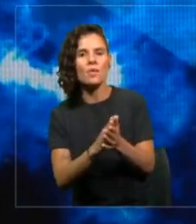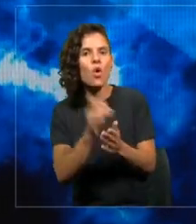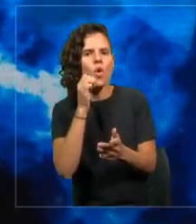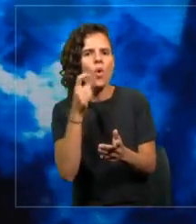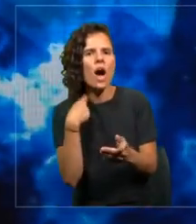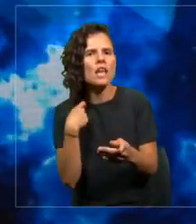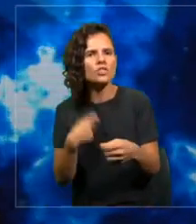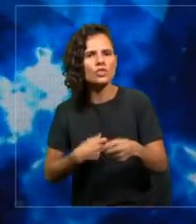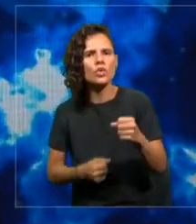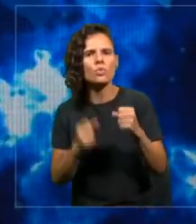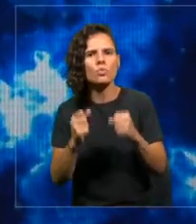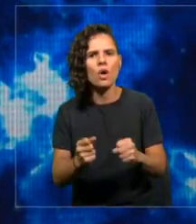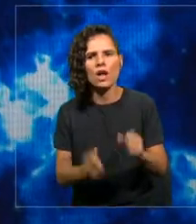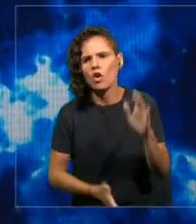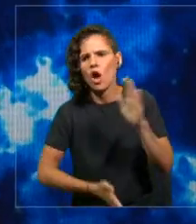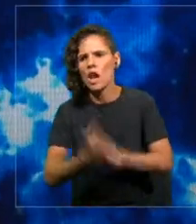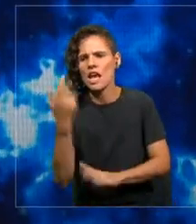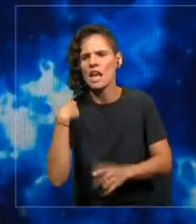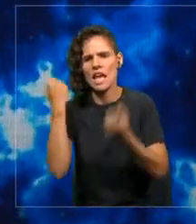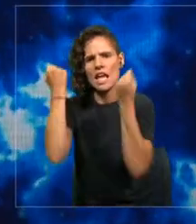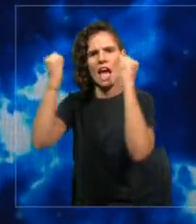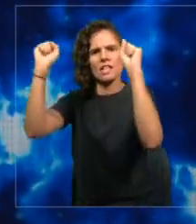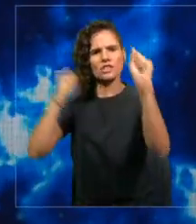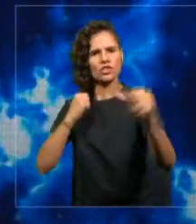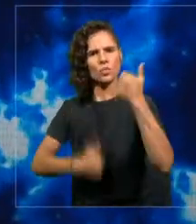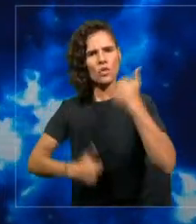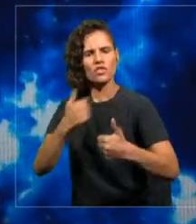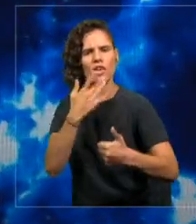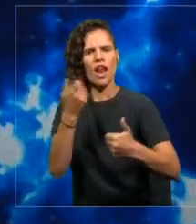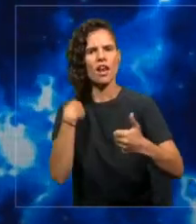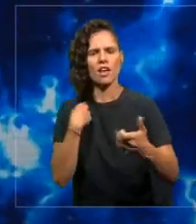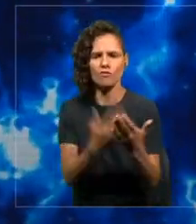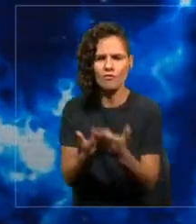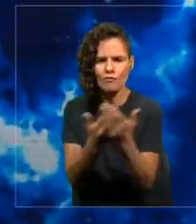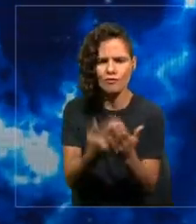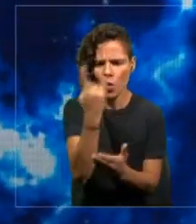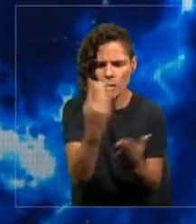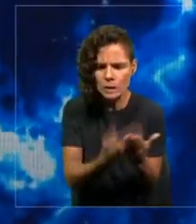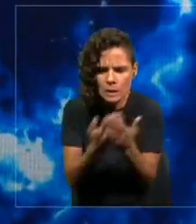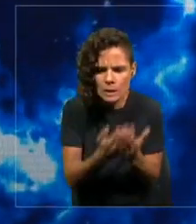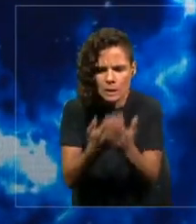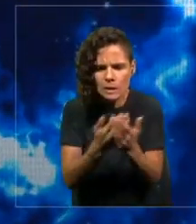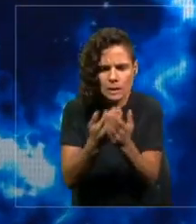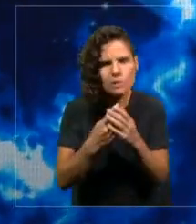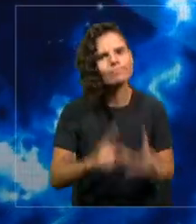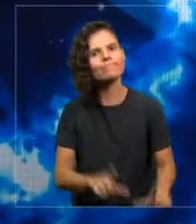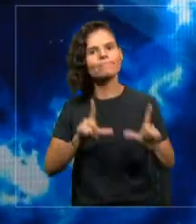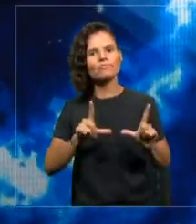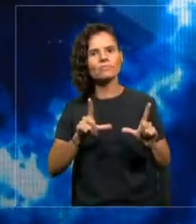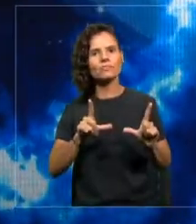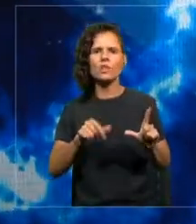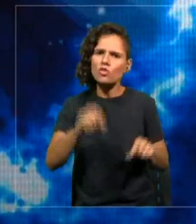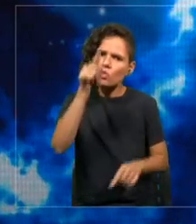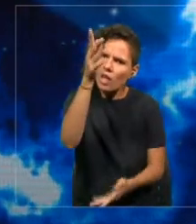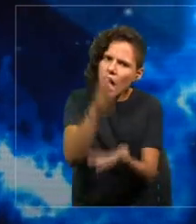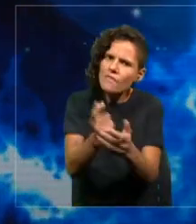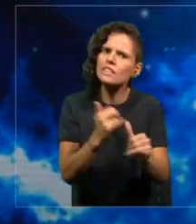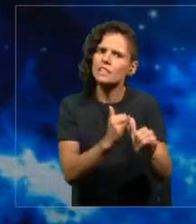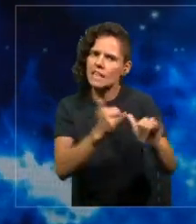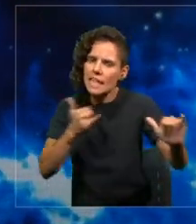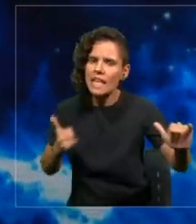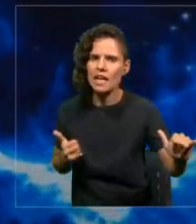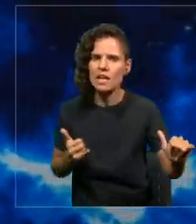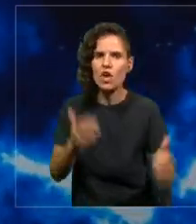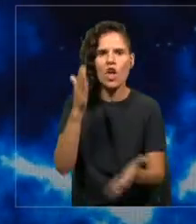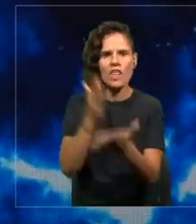profesional es un título universitario. Todas hay conversaciones. Tienes que ser ingeniero. Tienes que